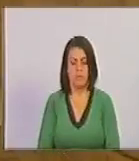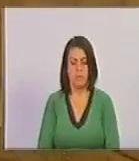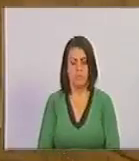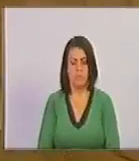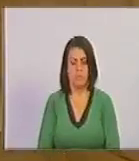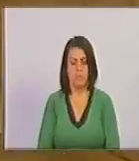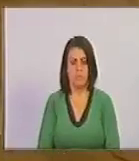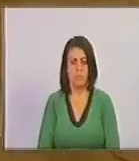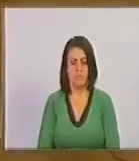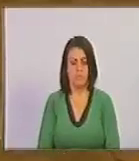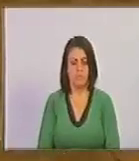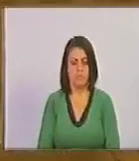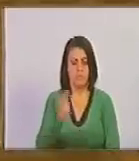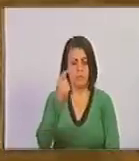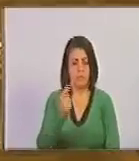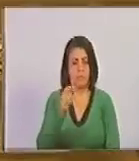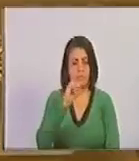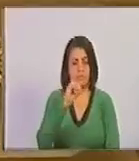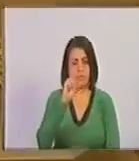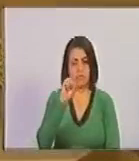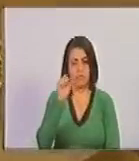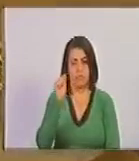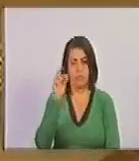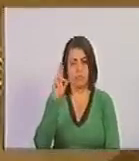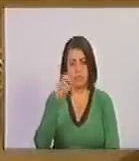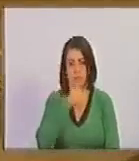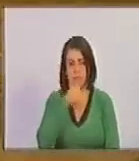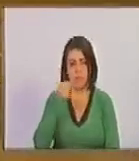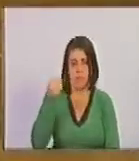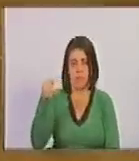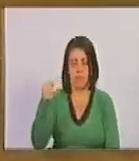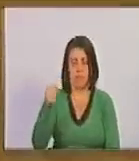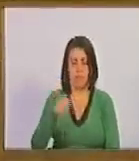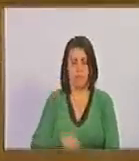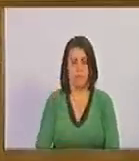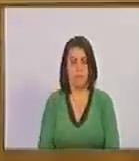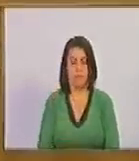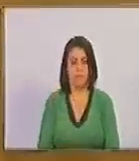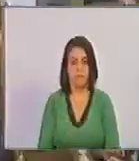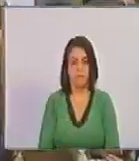Dejo en derecha el palabra al diputado Oscar Rondero. Micrófono para el diputado, por favor.